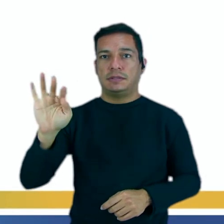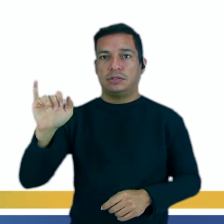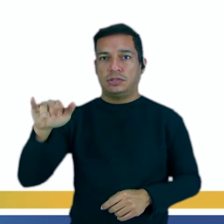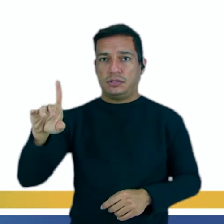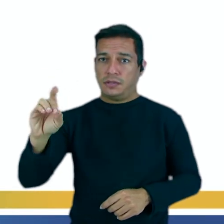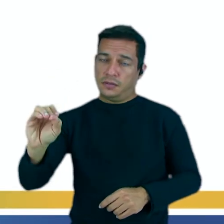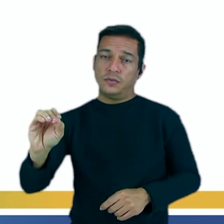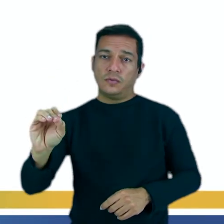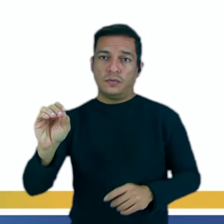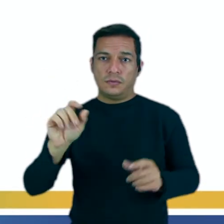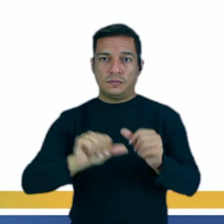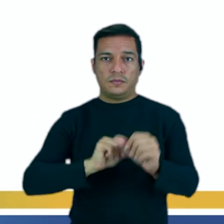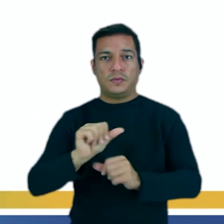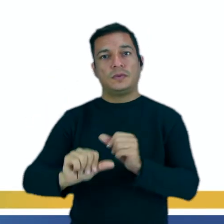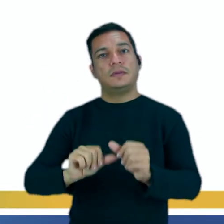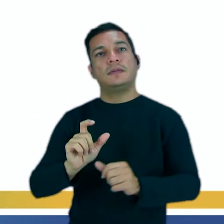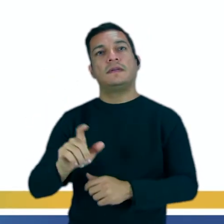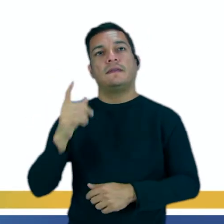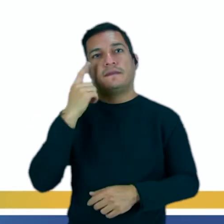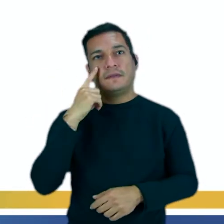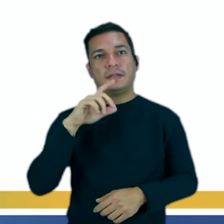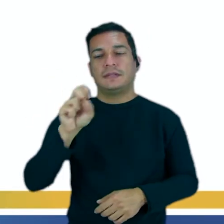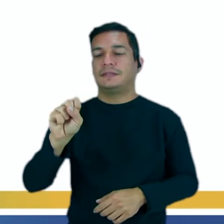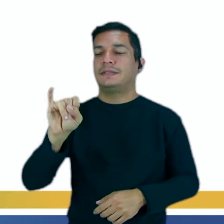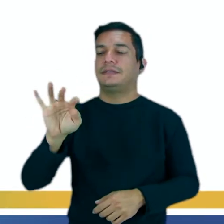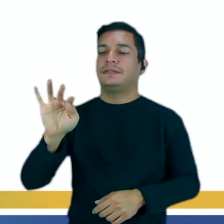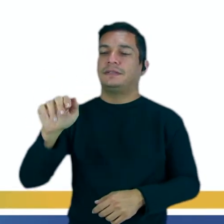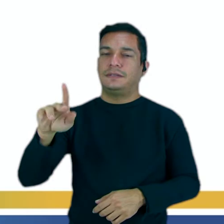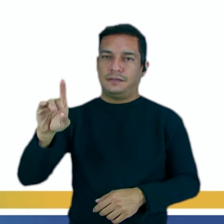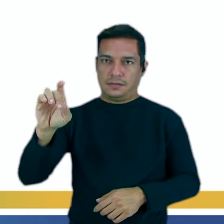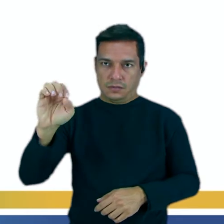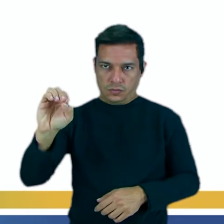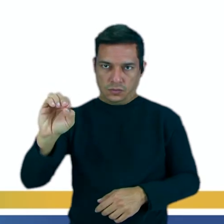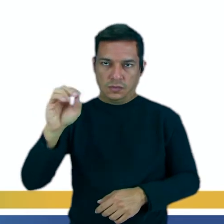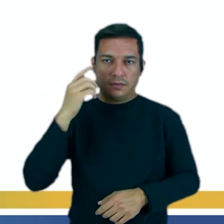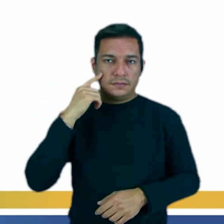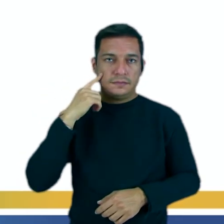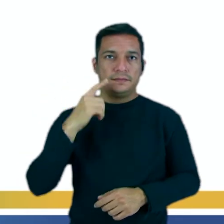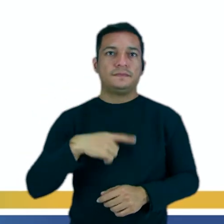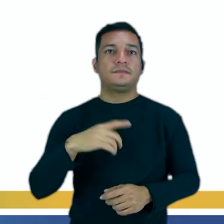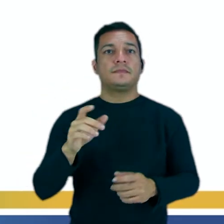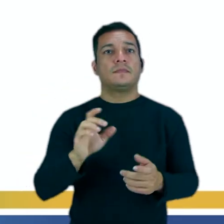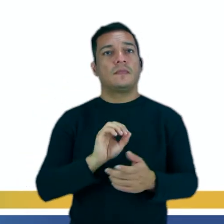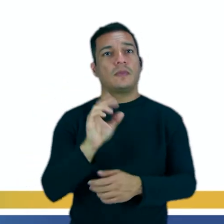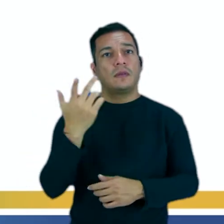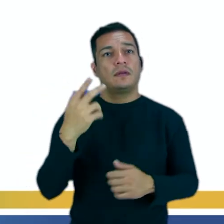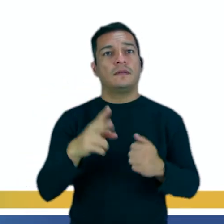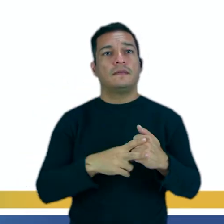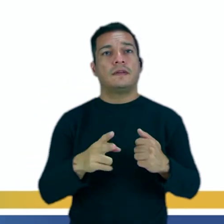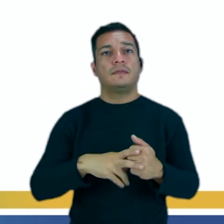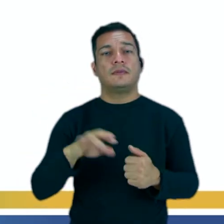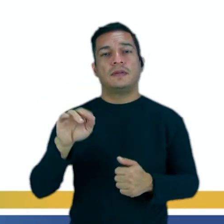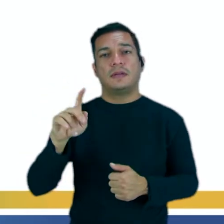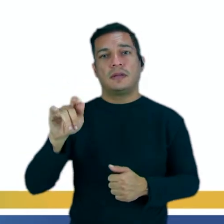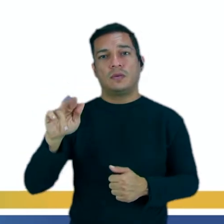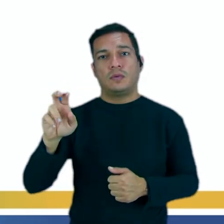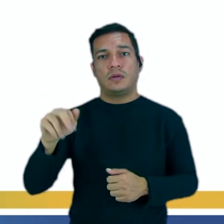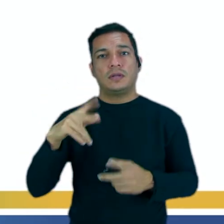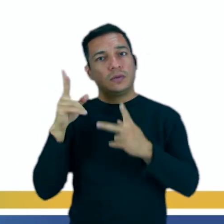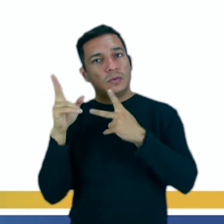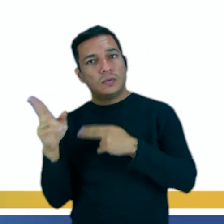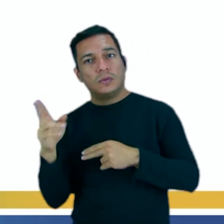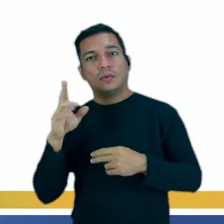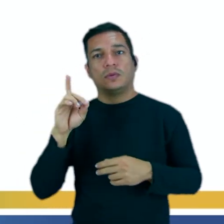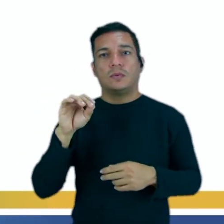cuando pasamos al gerundio, ponemos la I, sintiendo, ¿sí? En los casos de los verbos irregulares como dormir,